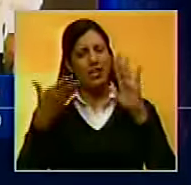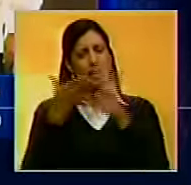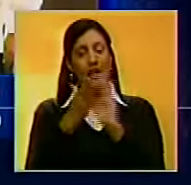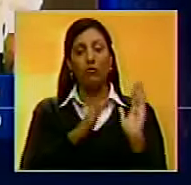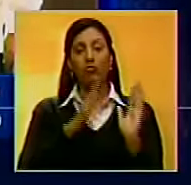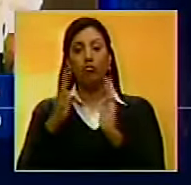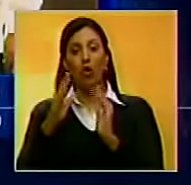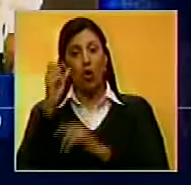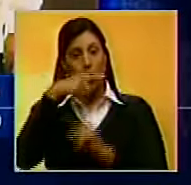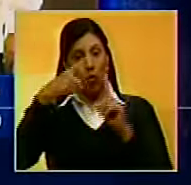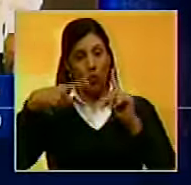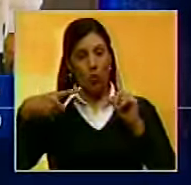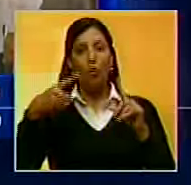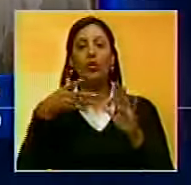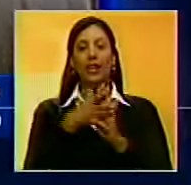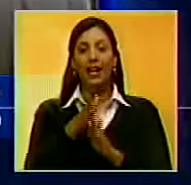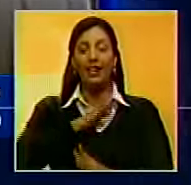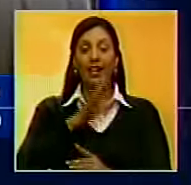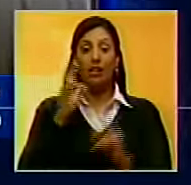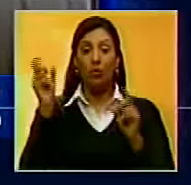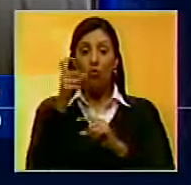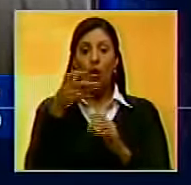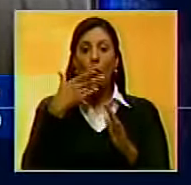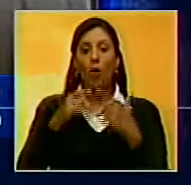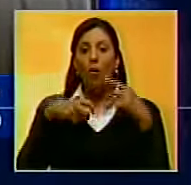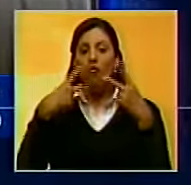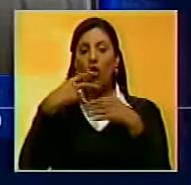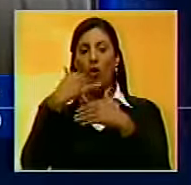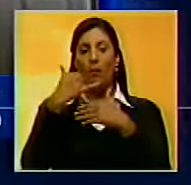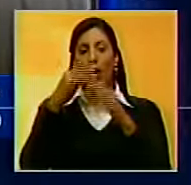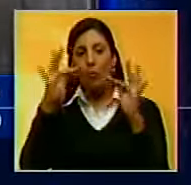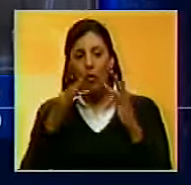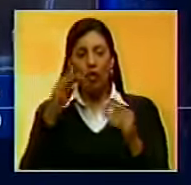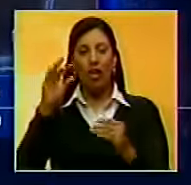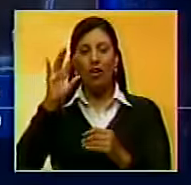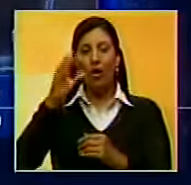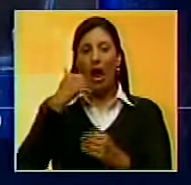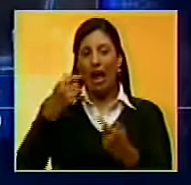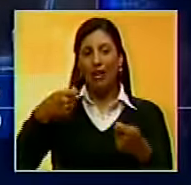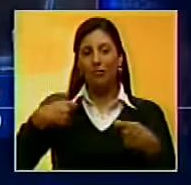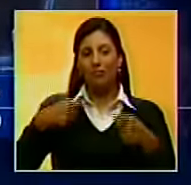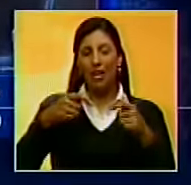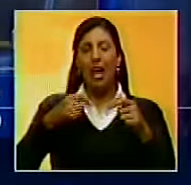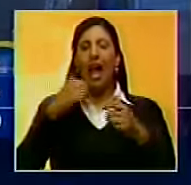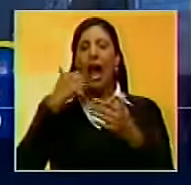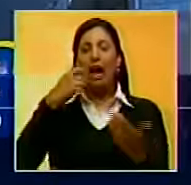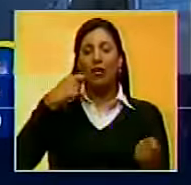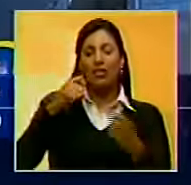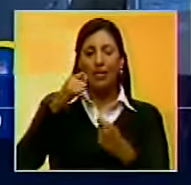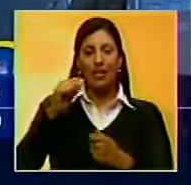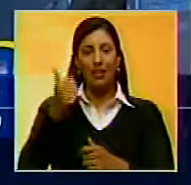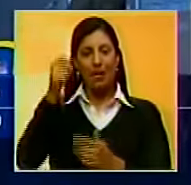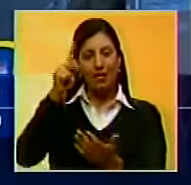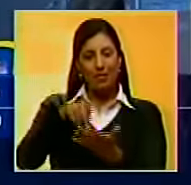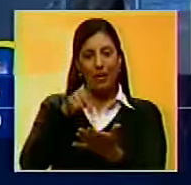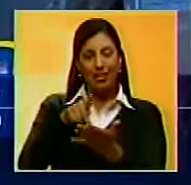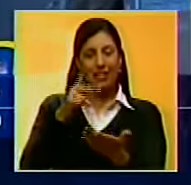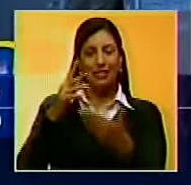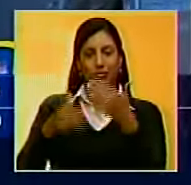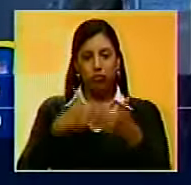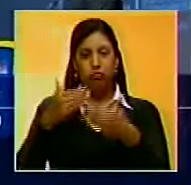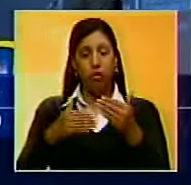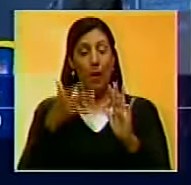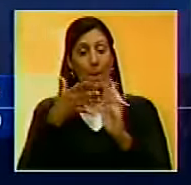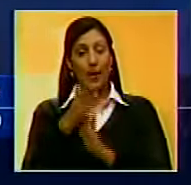transición energética en el que se buscan nuevos modelos de consumo con menor crecimiento de demanda y mayor presencia de renovables.